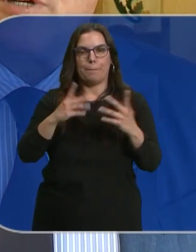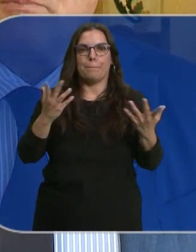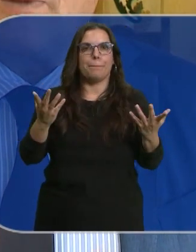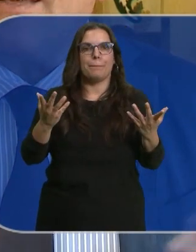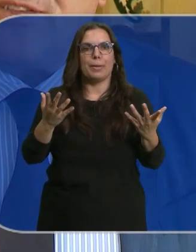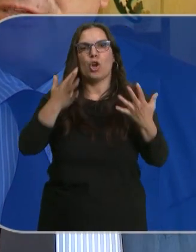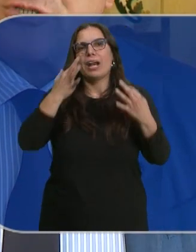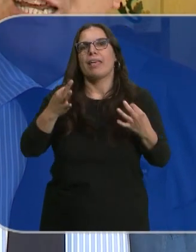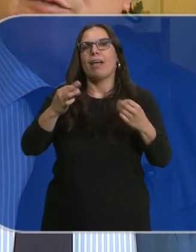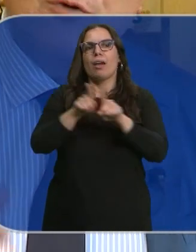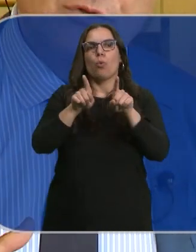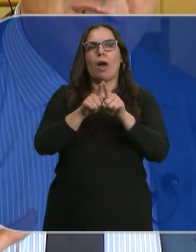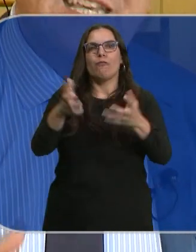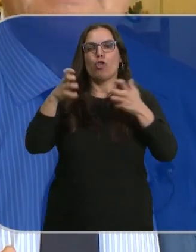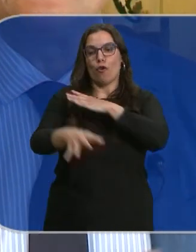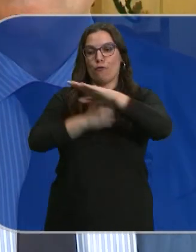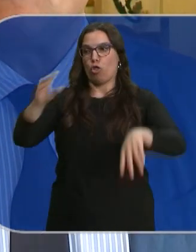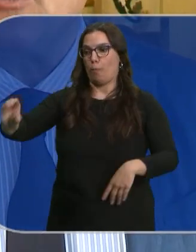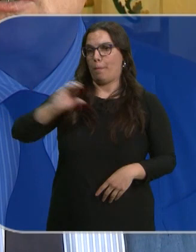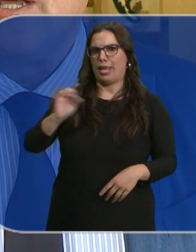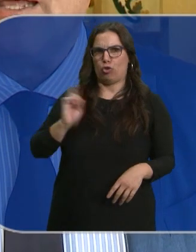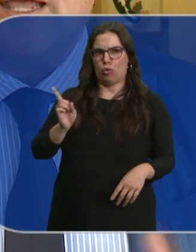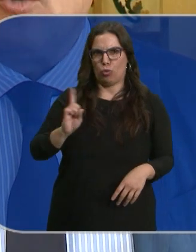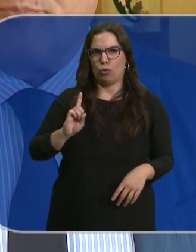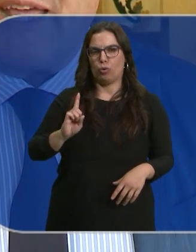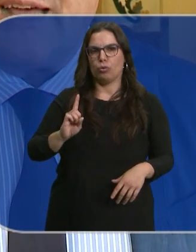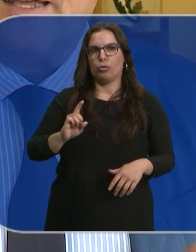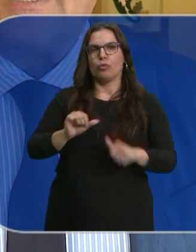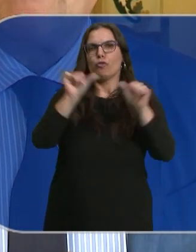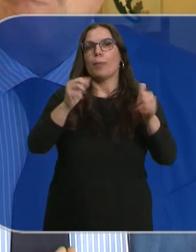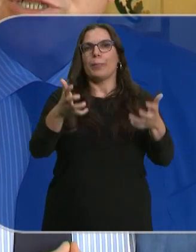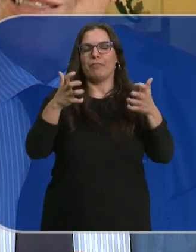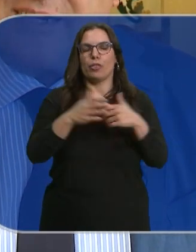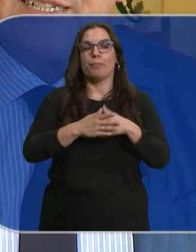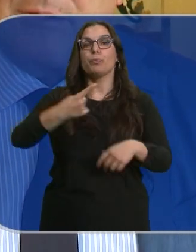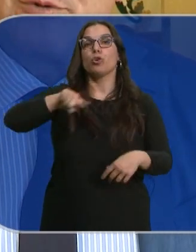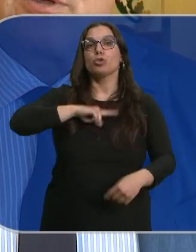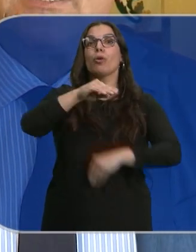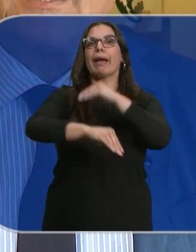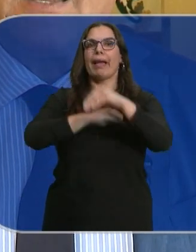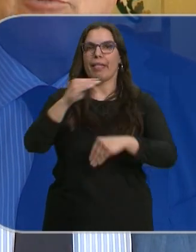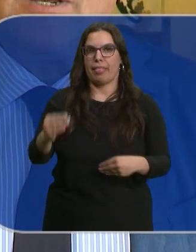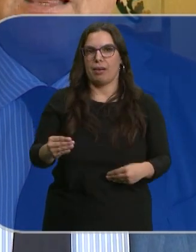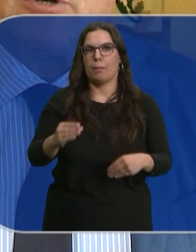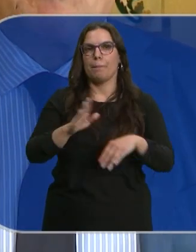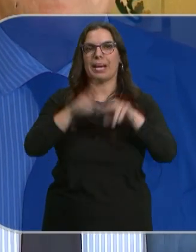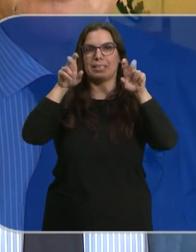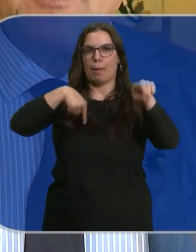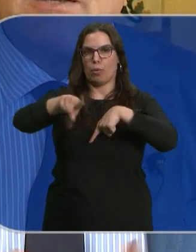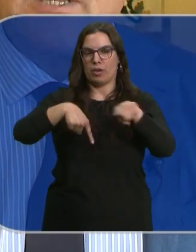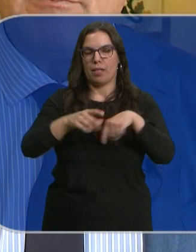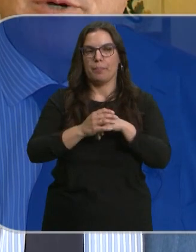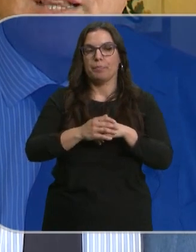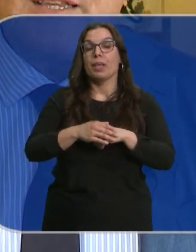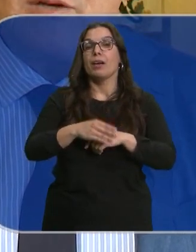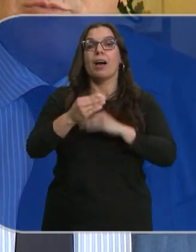son beneficios que no fondos que llegan desde la Unión Europea. ¿Qué vamos a hacer desde el punto de vista de la movilidad? Bueno, pues vamos